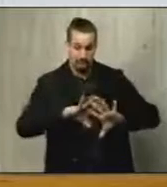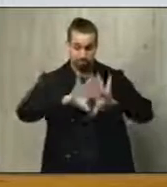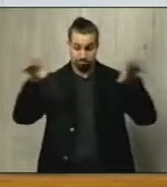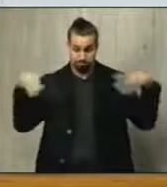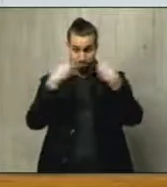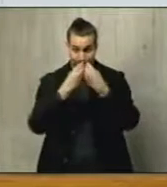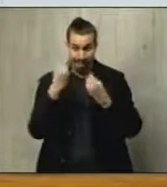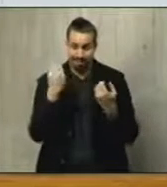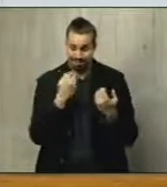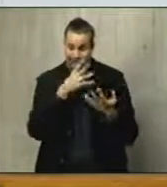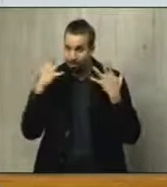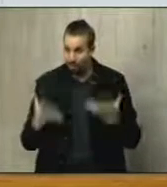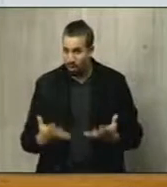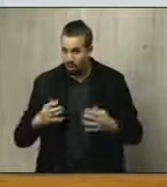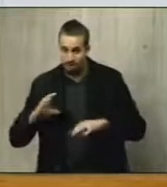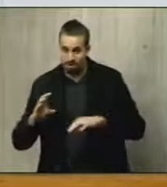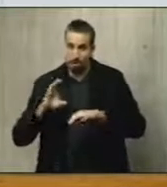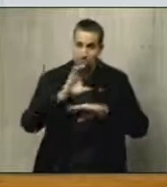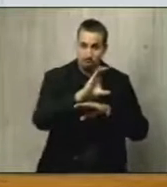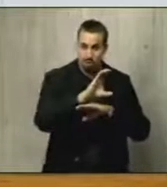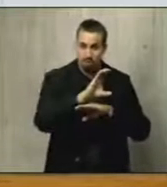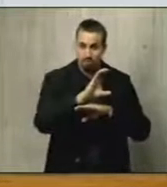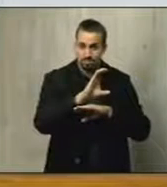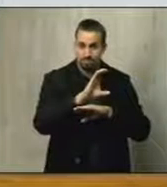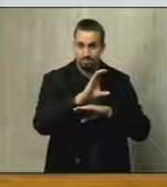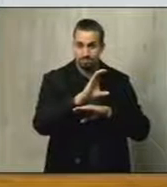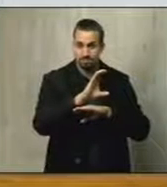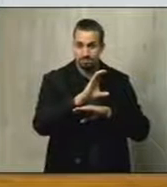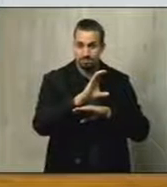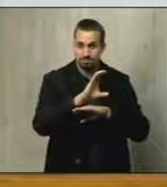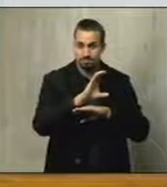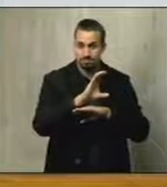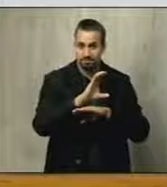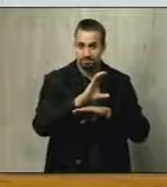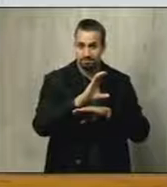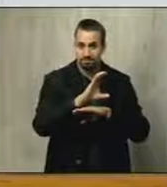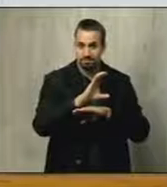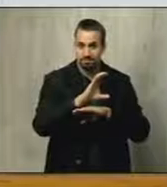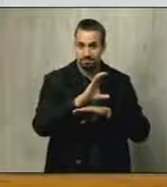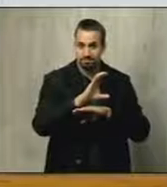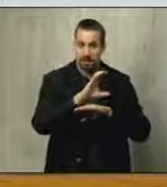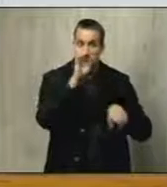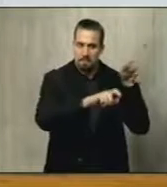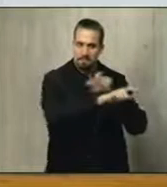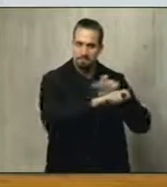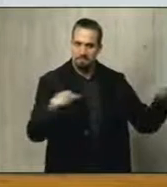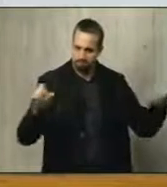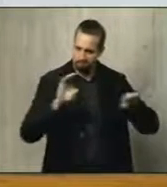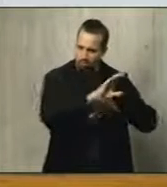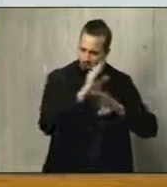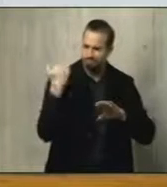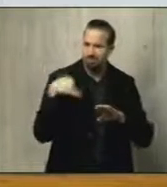A día de hoy se han movilizado ya de forma que ha llegado a las personas, ha llegado